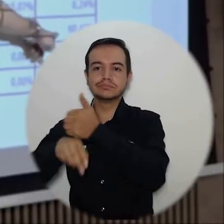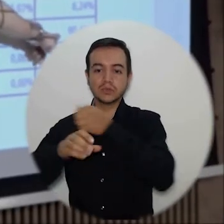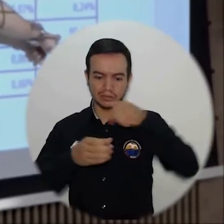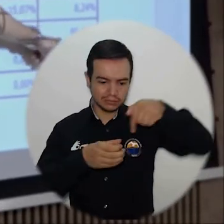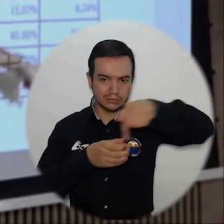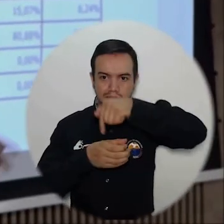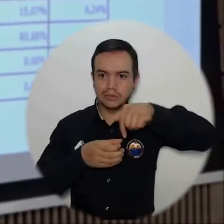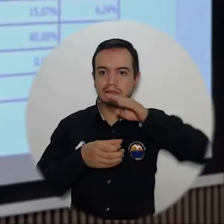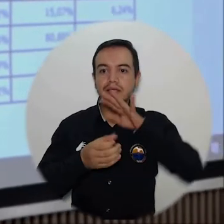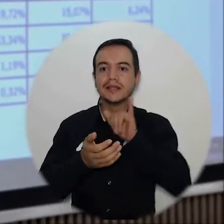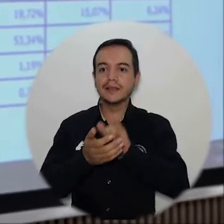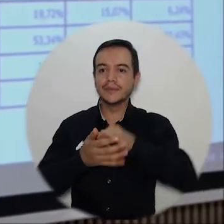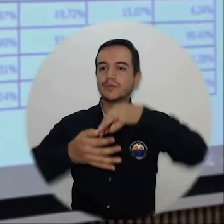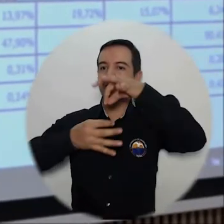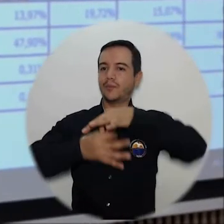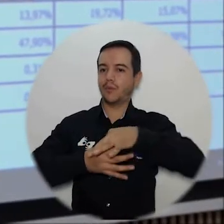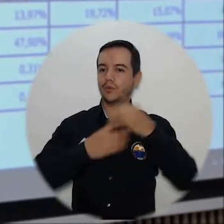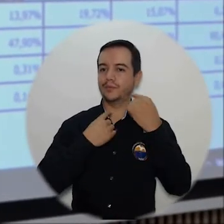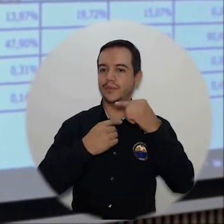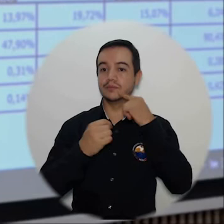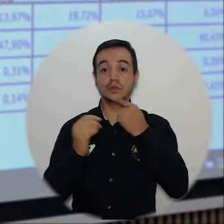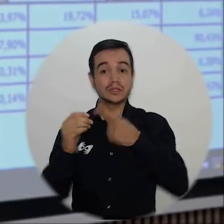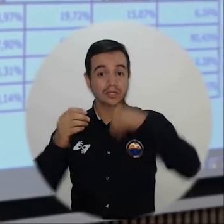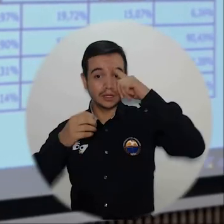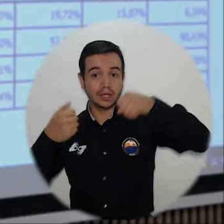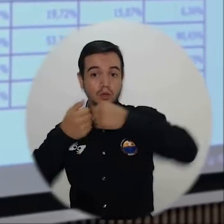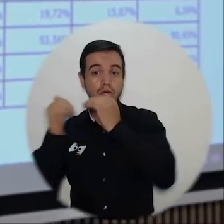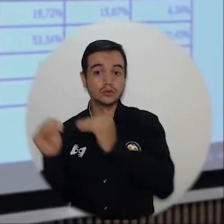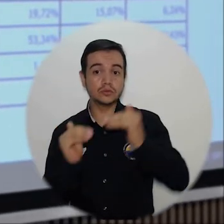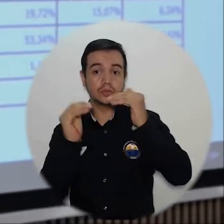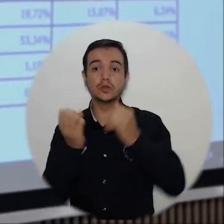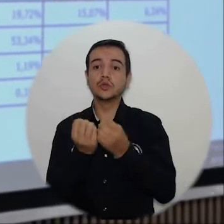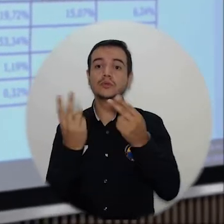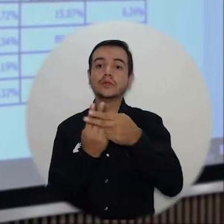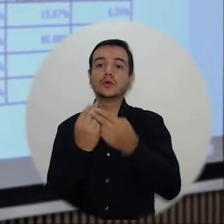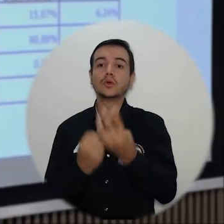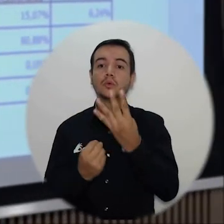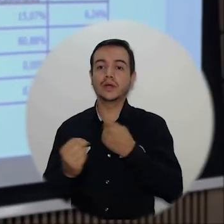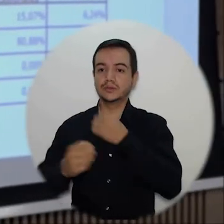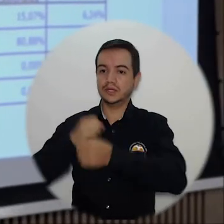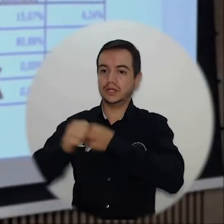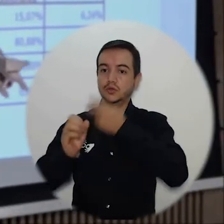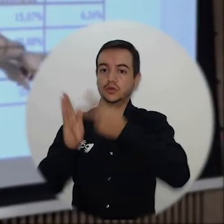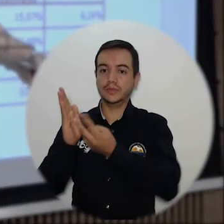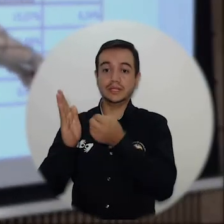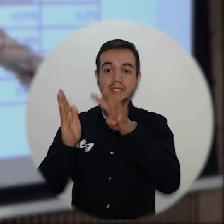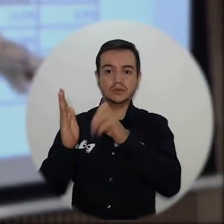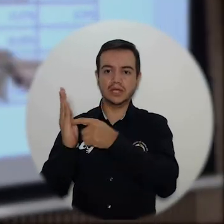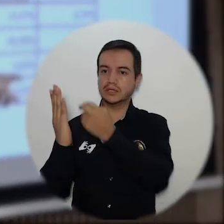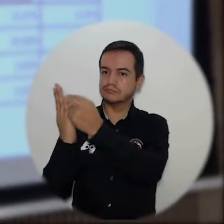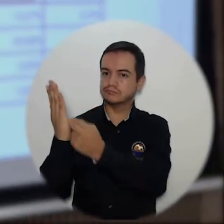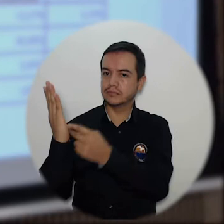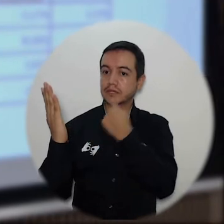hayan obtenido el porcentaje de votos mínimos definidos en el Acuerdo Superior número 24 de 2019, Estatuto Electoral, de la